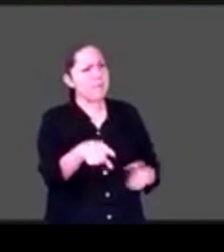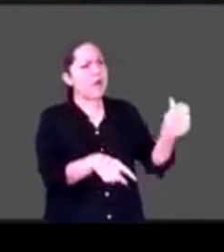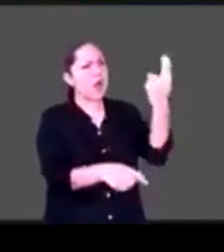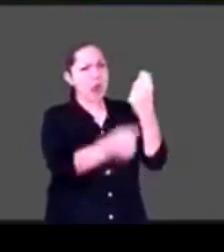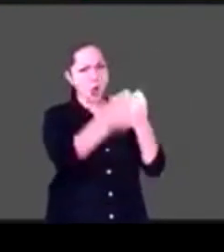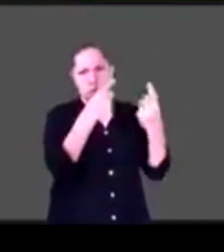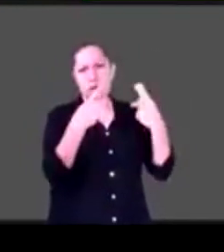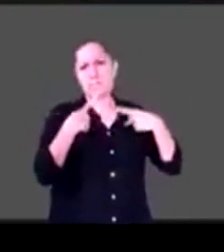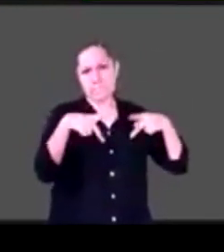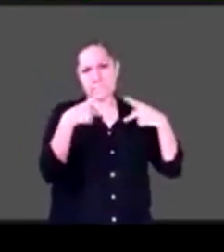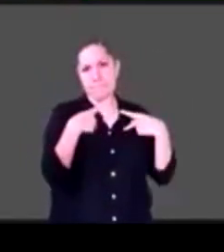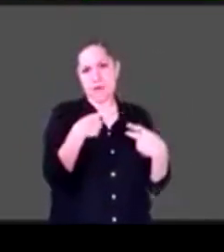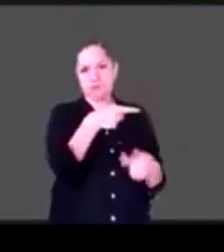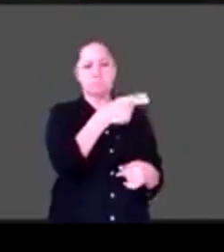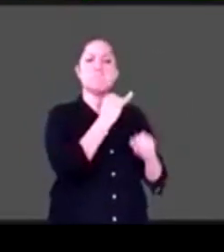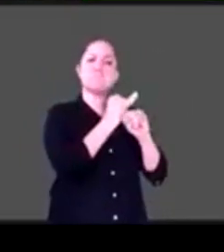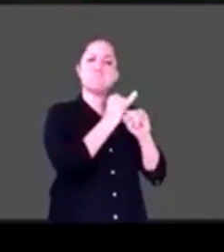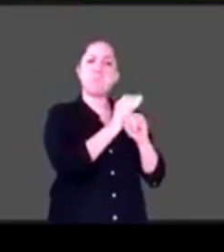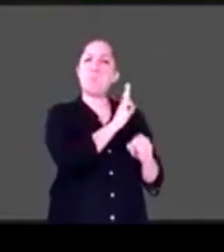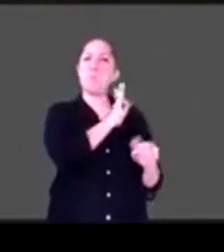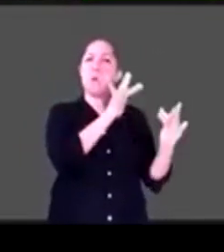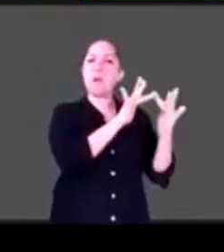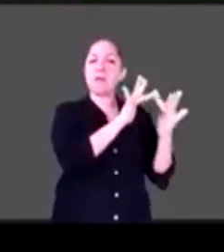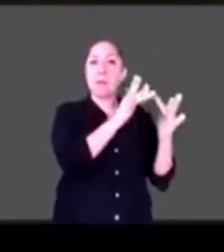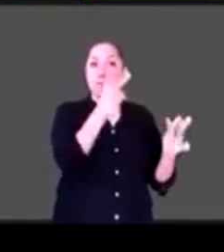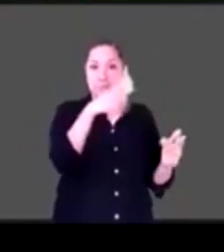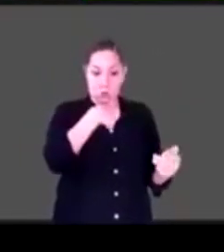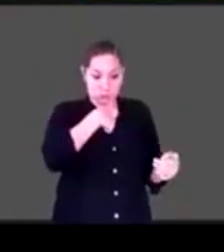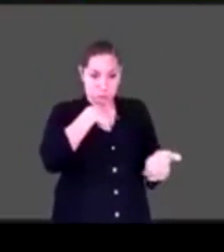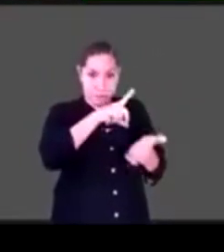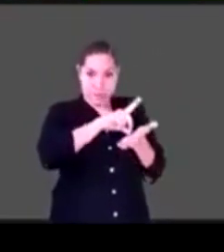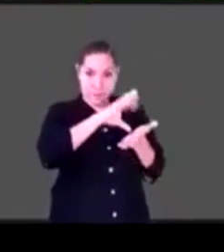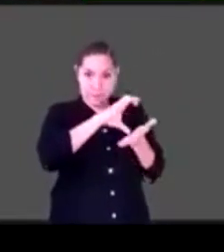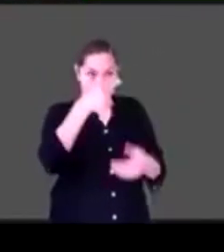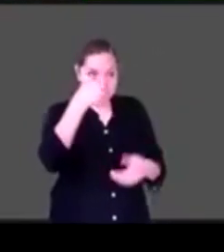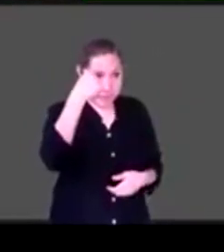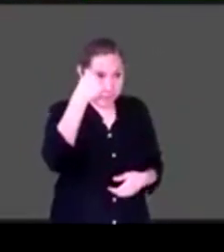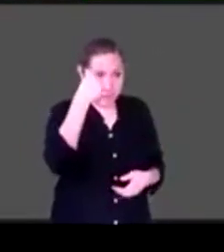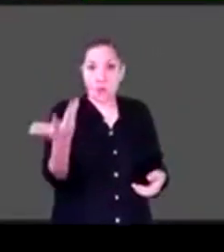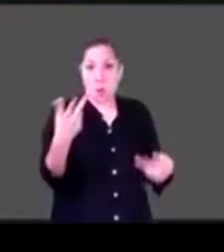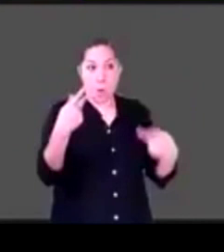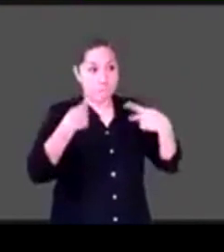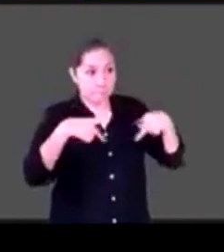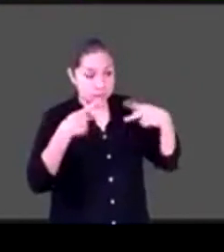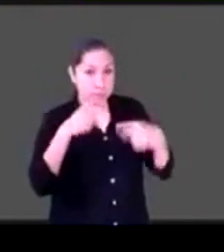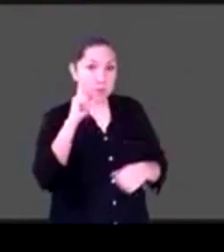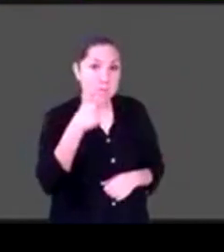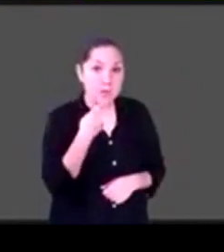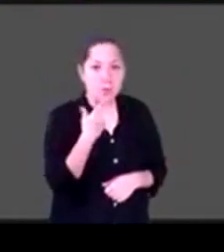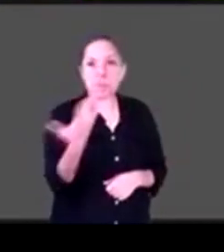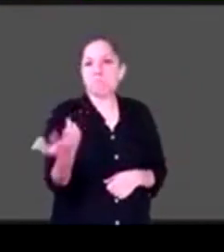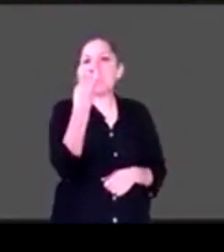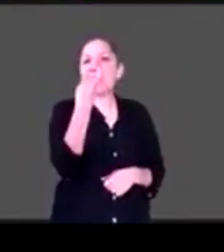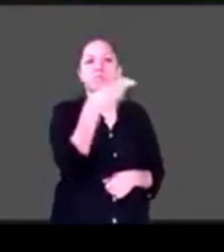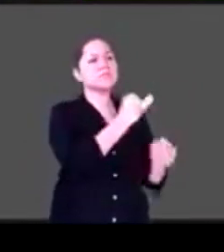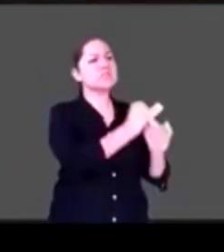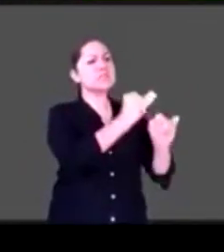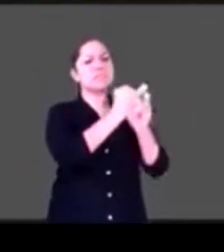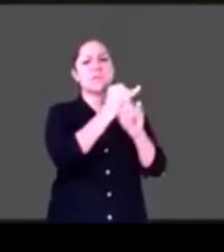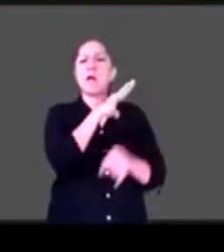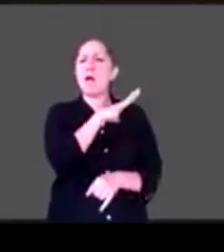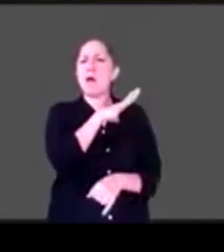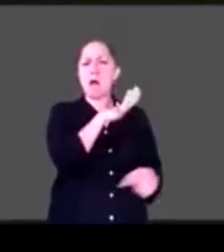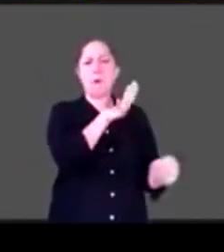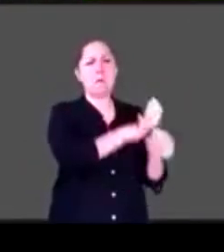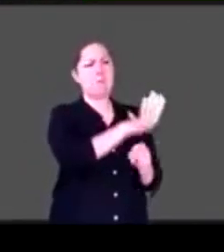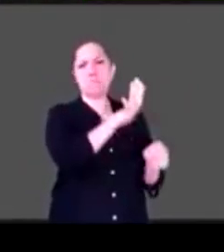discapacidad intelectual, me parece que, y junto con la población sorda, pues, son dentro de las más olvidadas. Es típico, ¿no? Siempre se